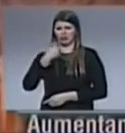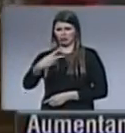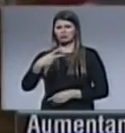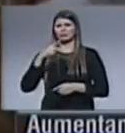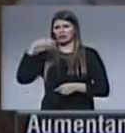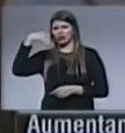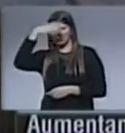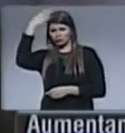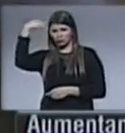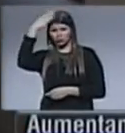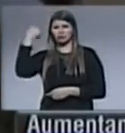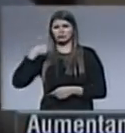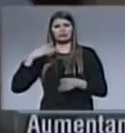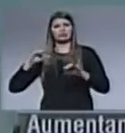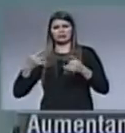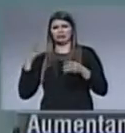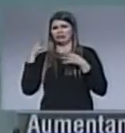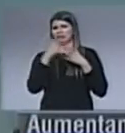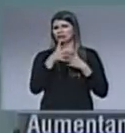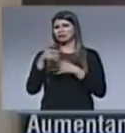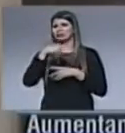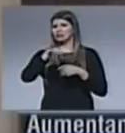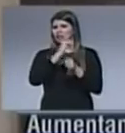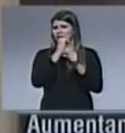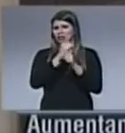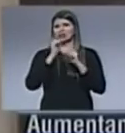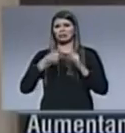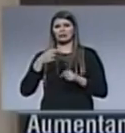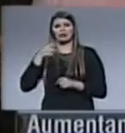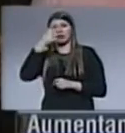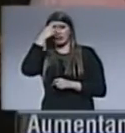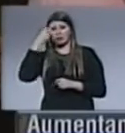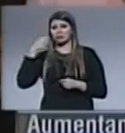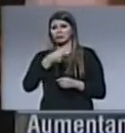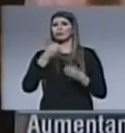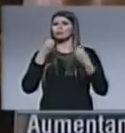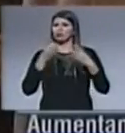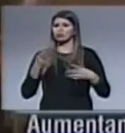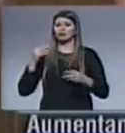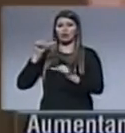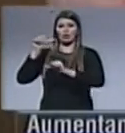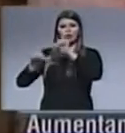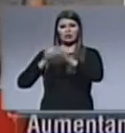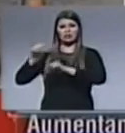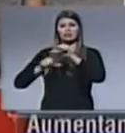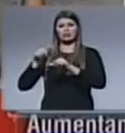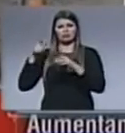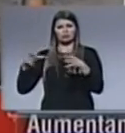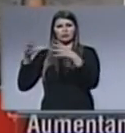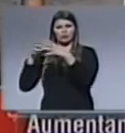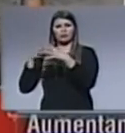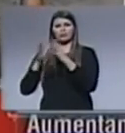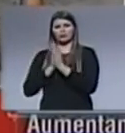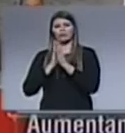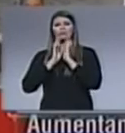musulmanes de línea dura han atacado iglesias, ministerios y a creyentes. La organización La Voz de los Mártires espera que con el